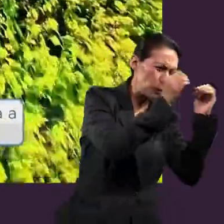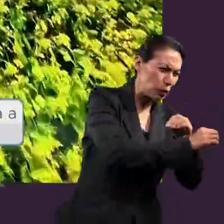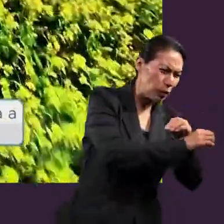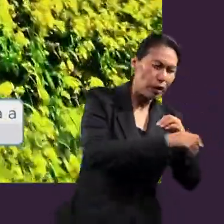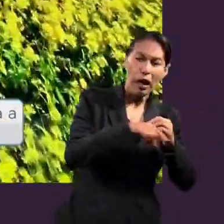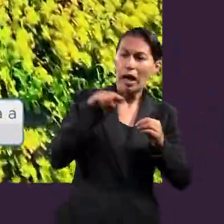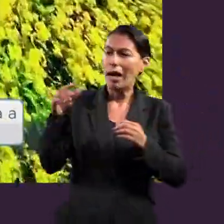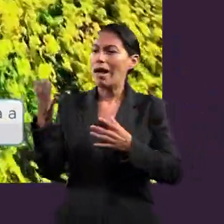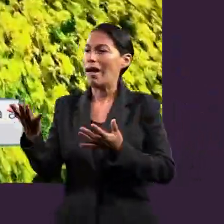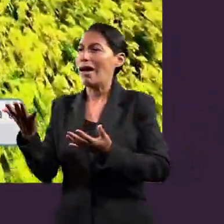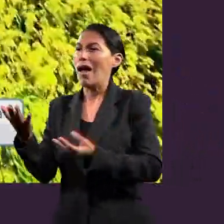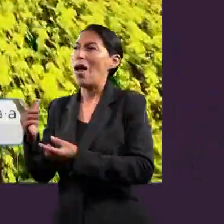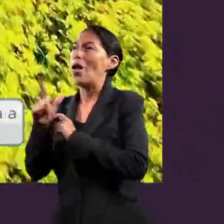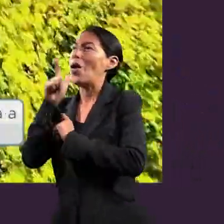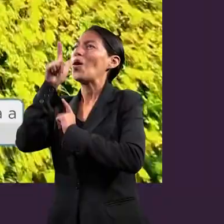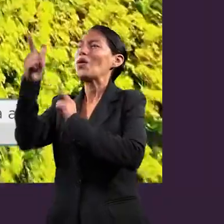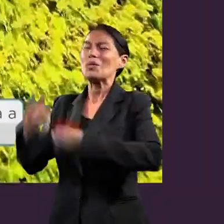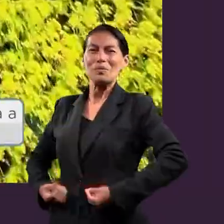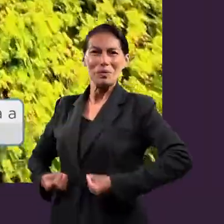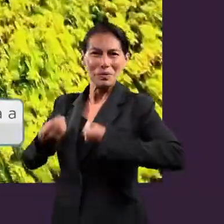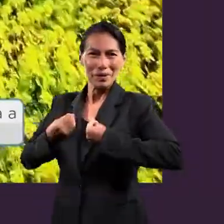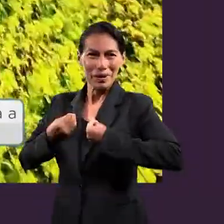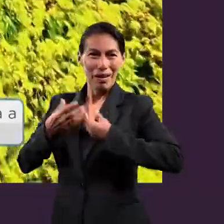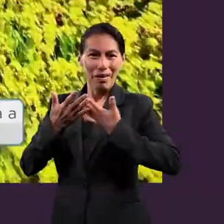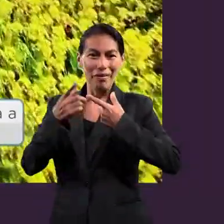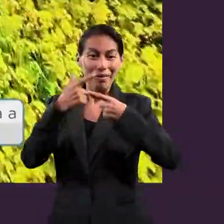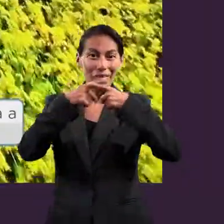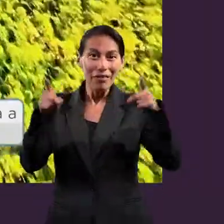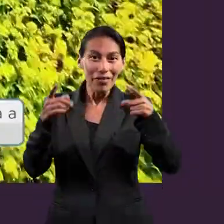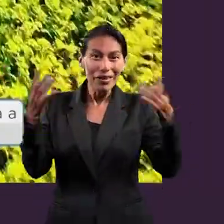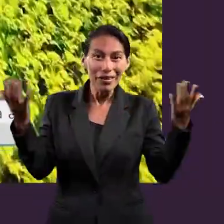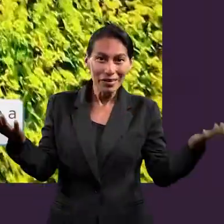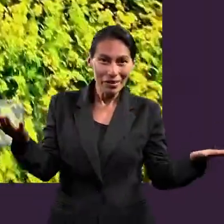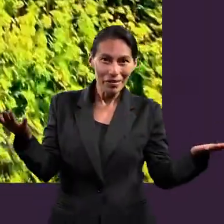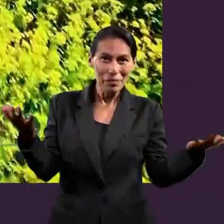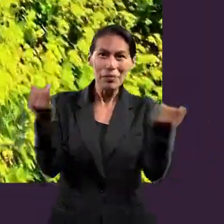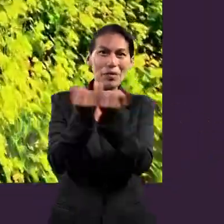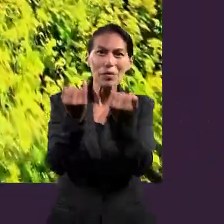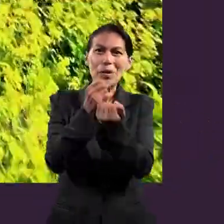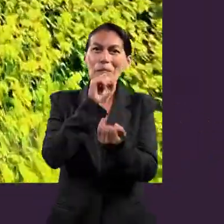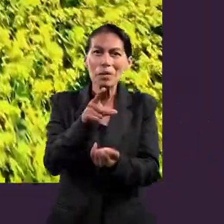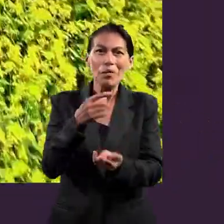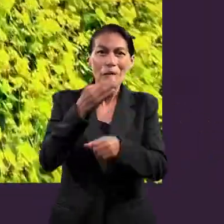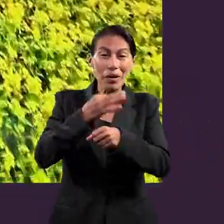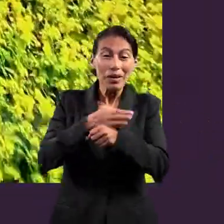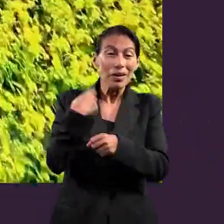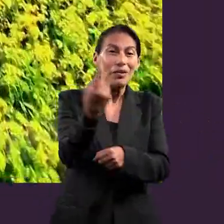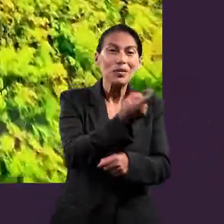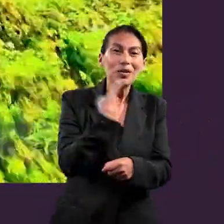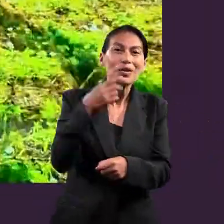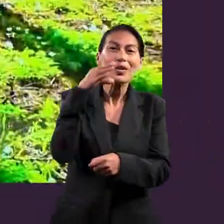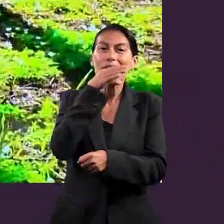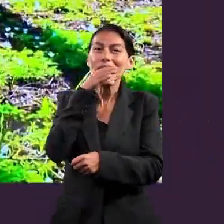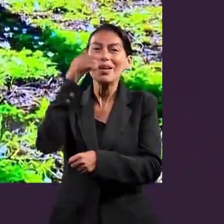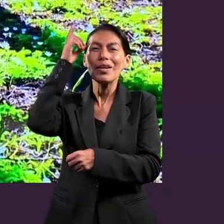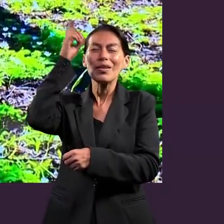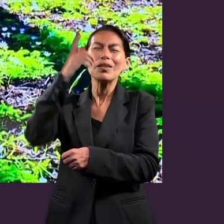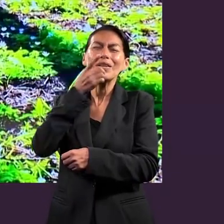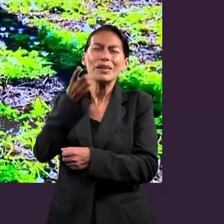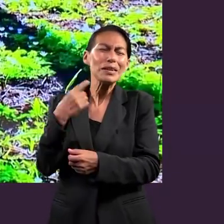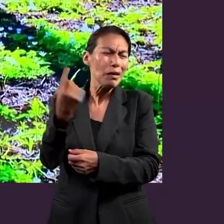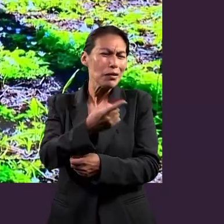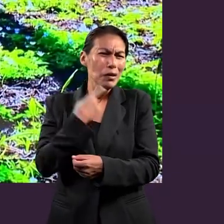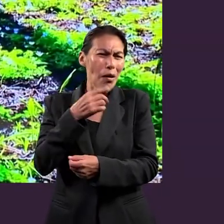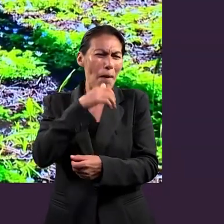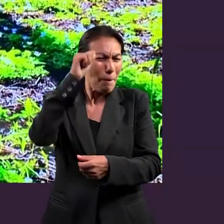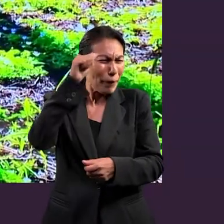se hace un contraste entre vivir en las tinieblas y vivir en la luz. Y los cristianos de hoy también somos llamados a vivir